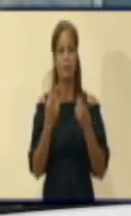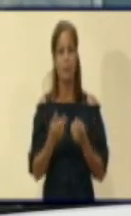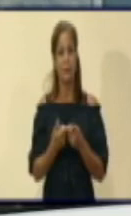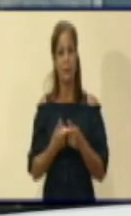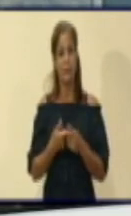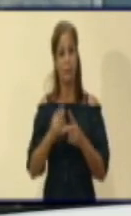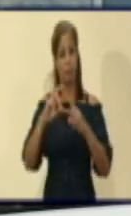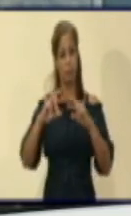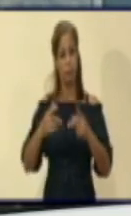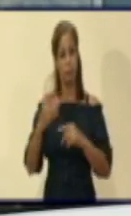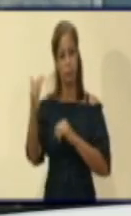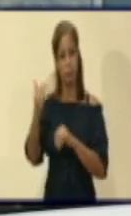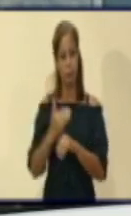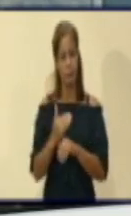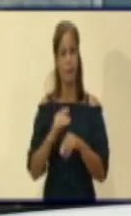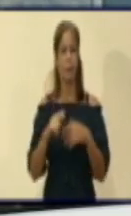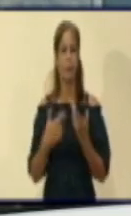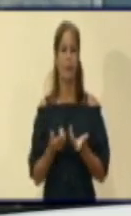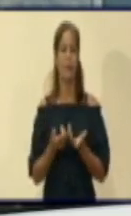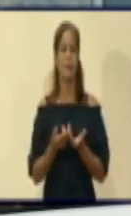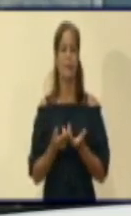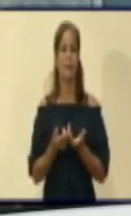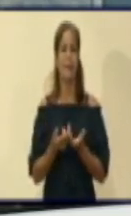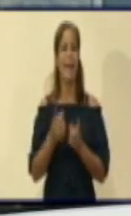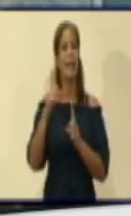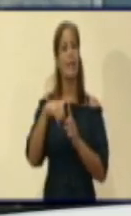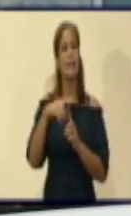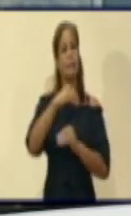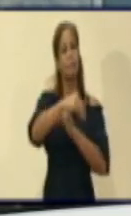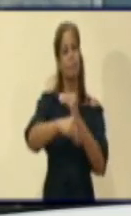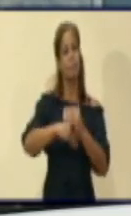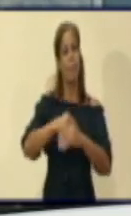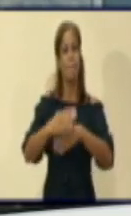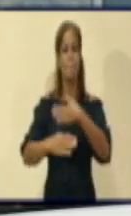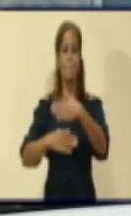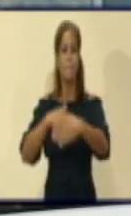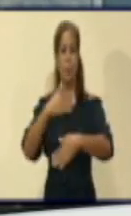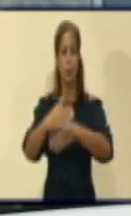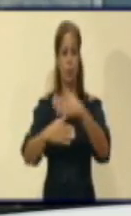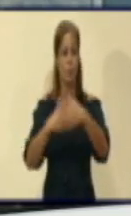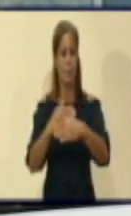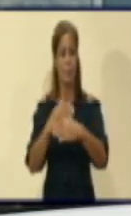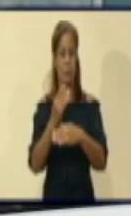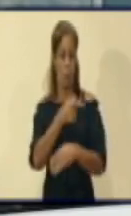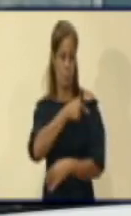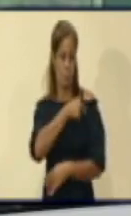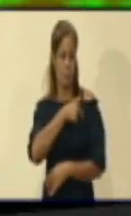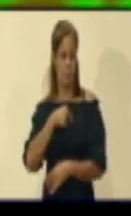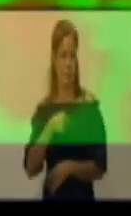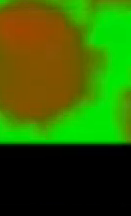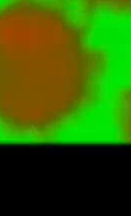a conocer detalles acerca de los trámites que corresponden al Ministerio del Interior. finanzas Además, Ministerio